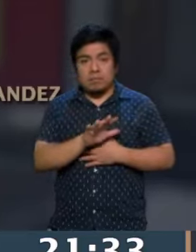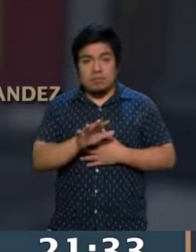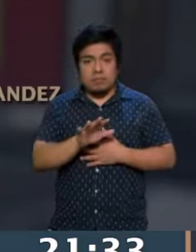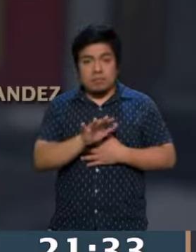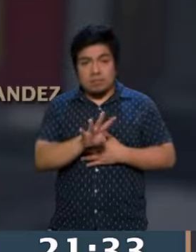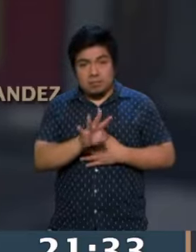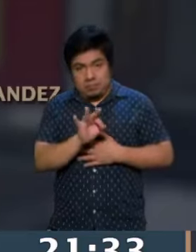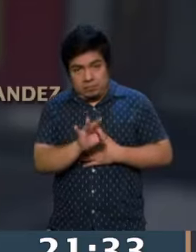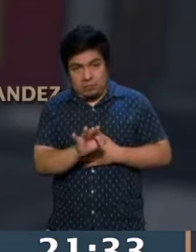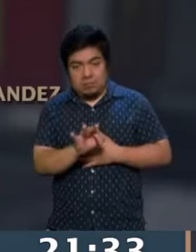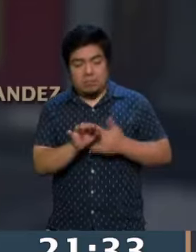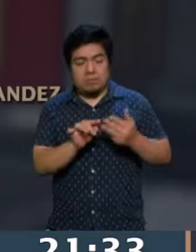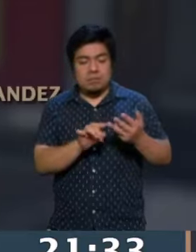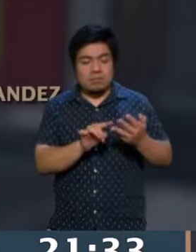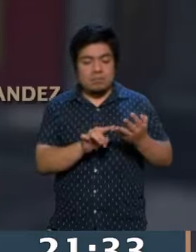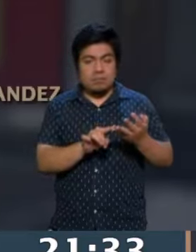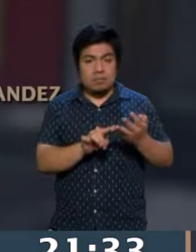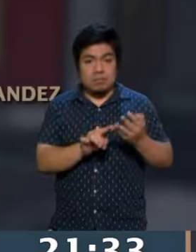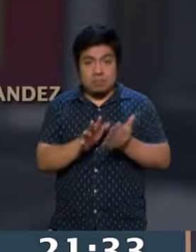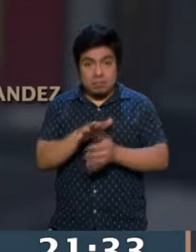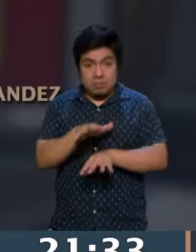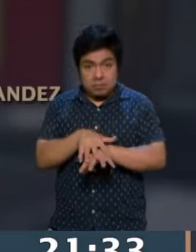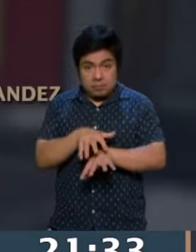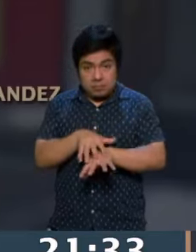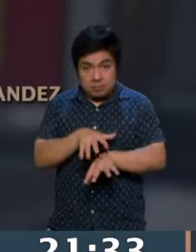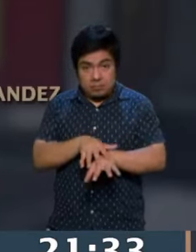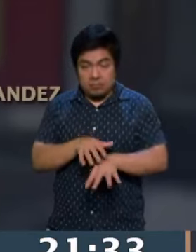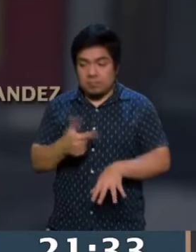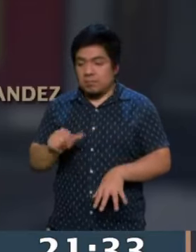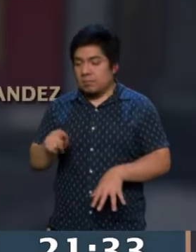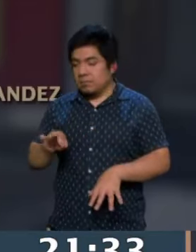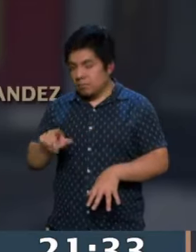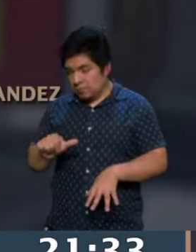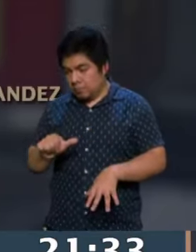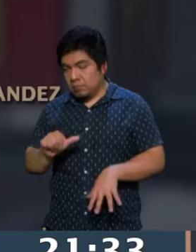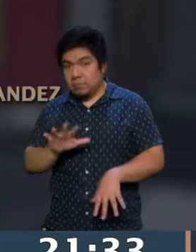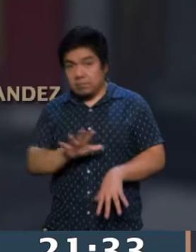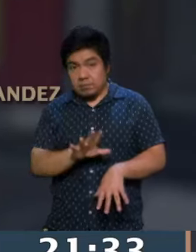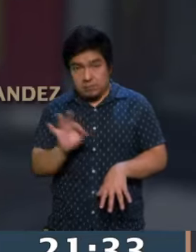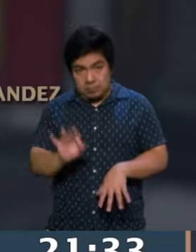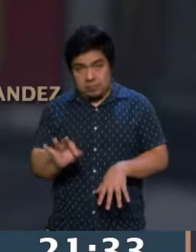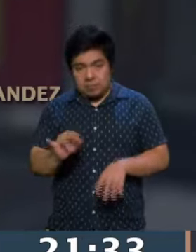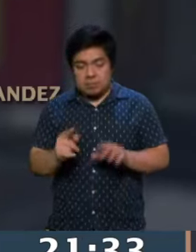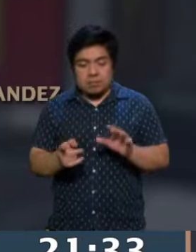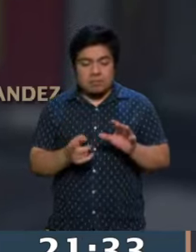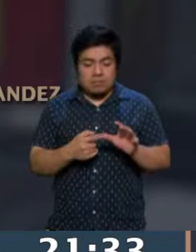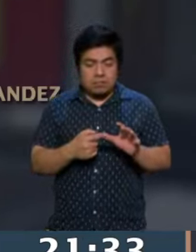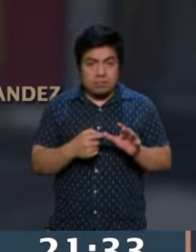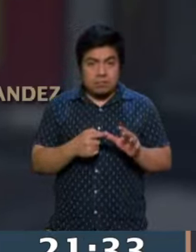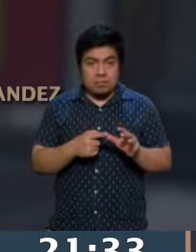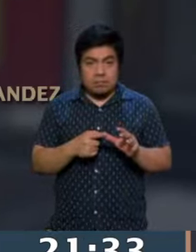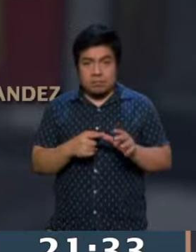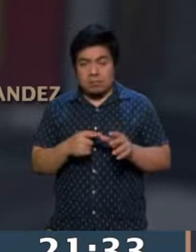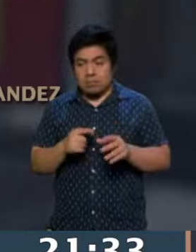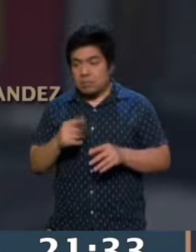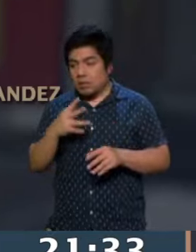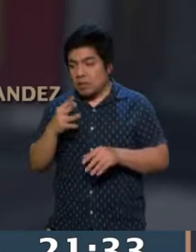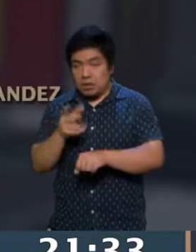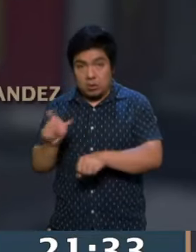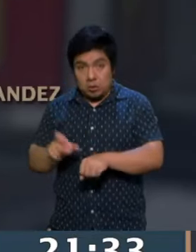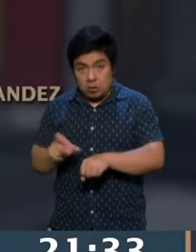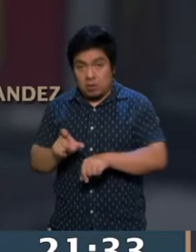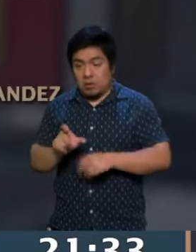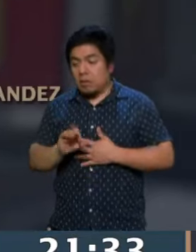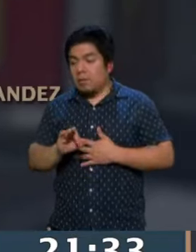54%. En Tlalpan ganaría Gabriela Osorio con el 50%. Circe Camacho en Xochimilco